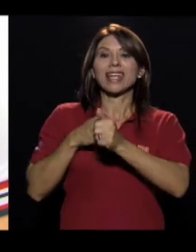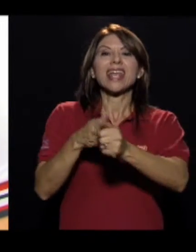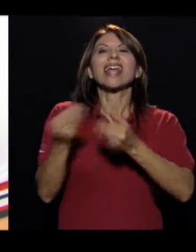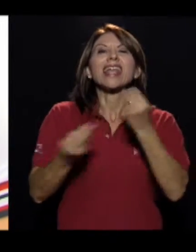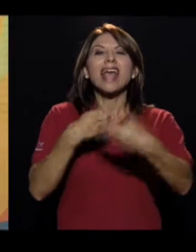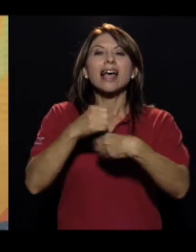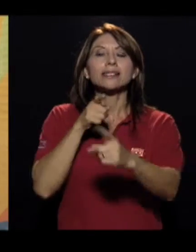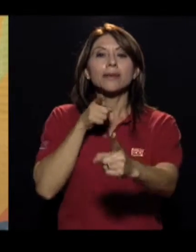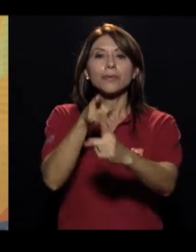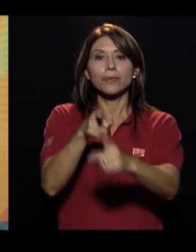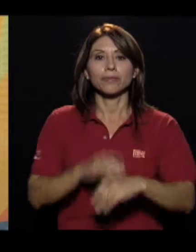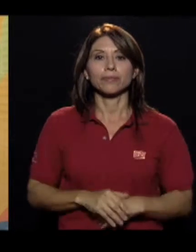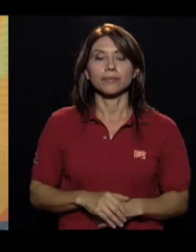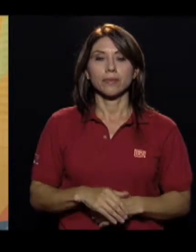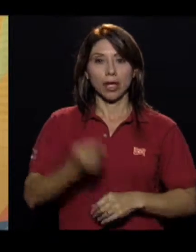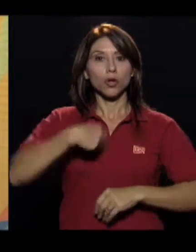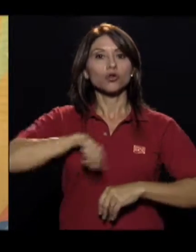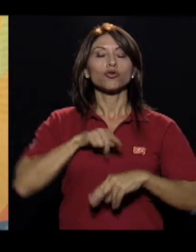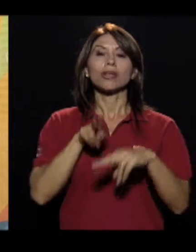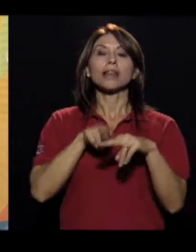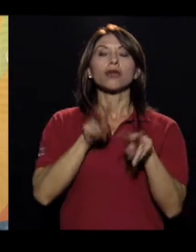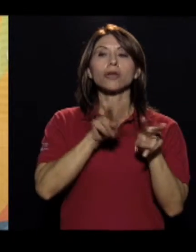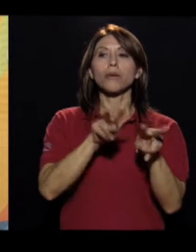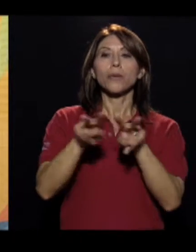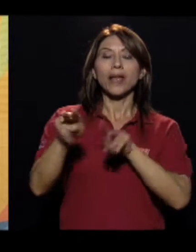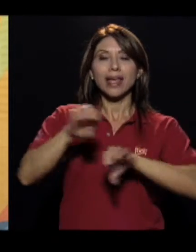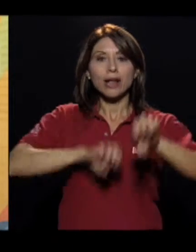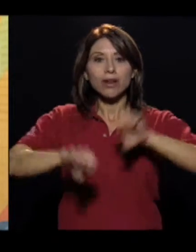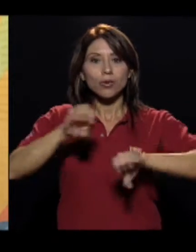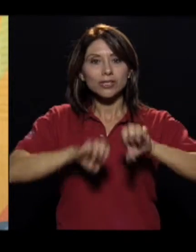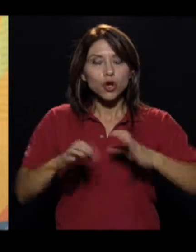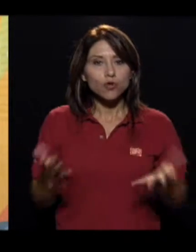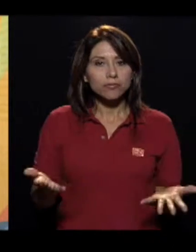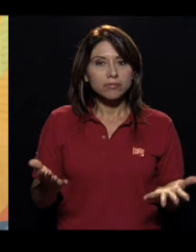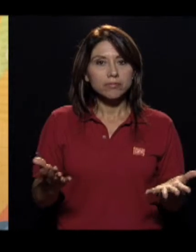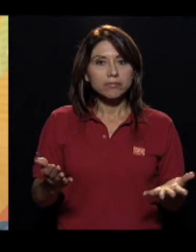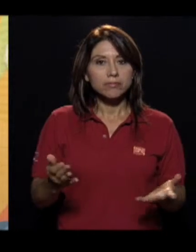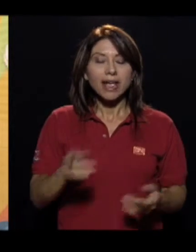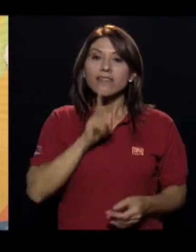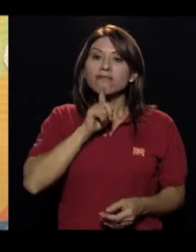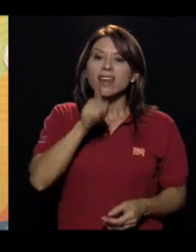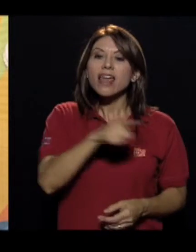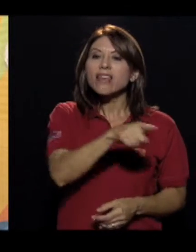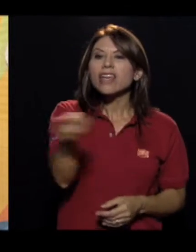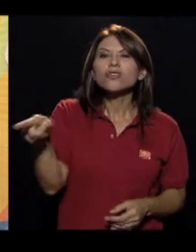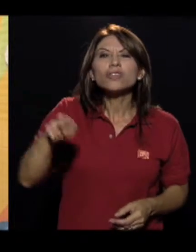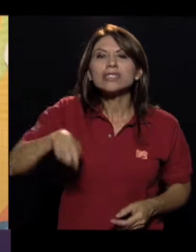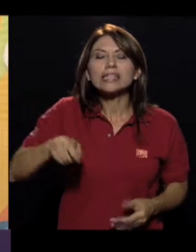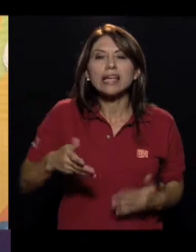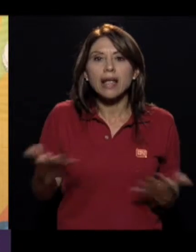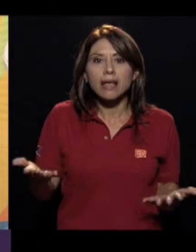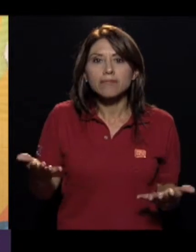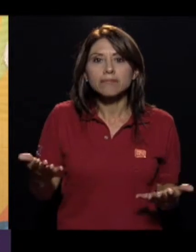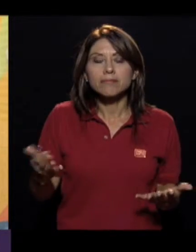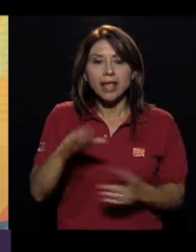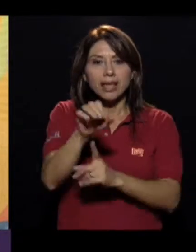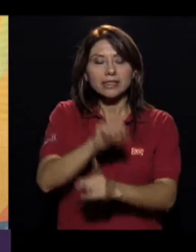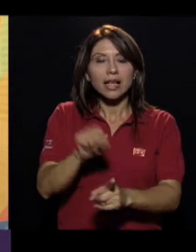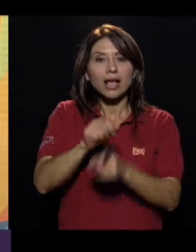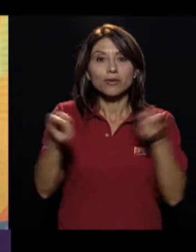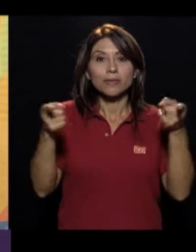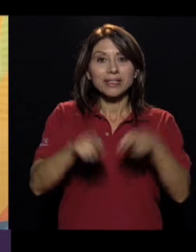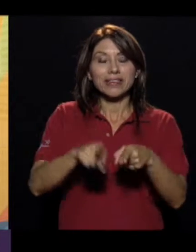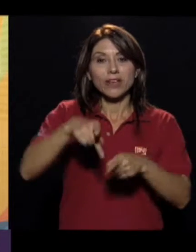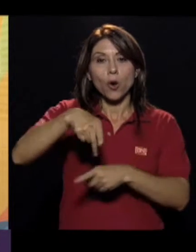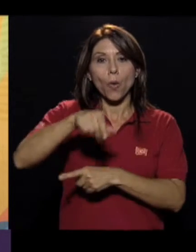Sentarnos y hacer una evaluación, bueno, ¿qué es lo que están en realidad necesitando los muchachos? Y en este caso específico para Panamericanos, bueno, ¿de qué